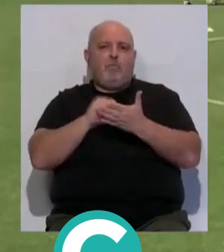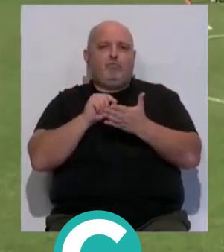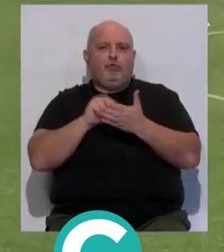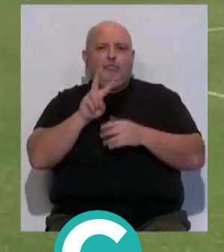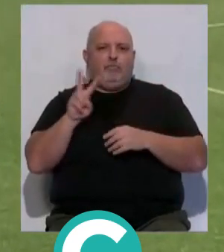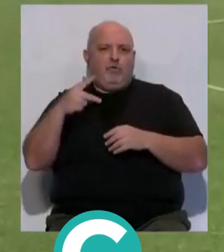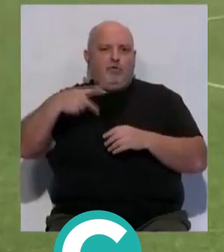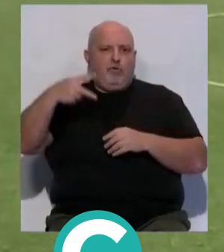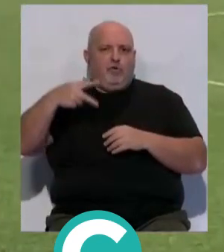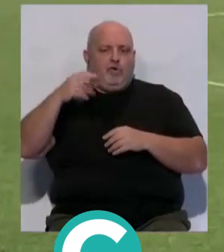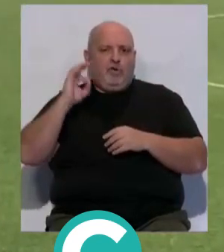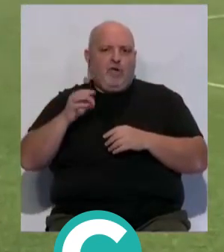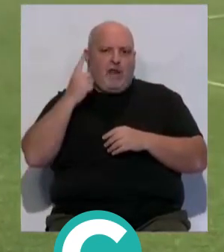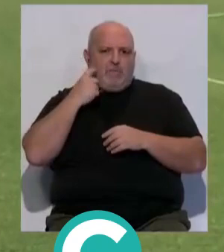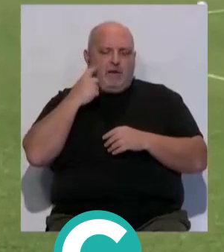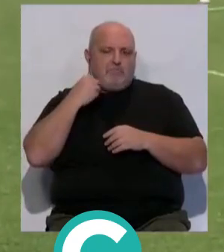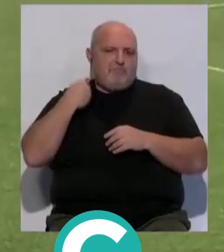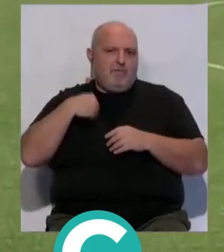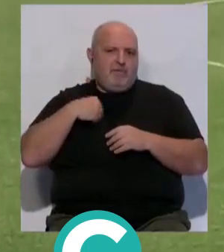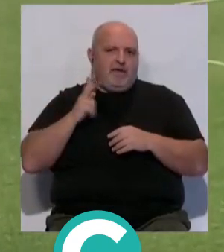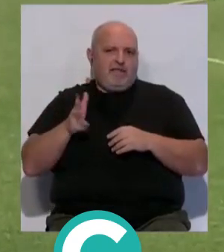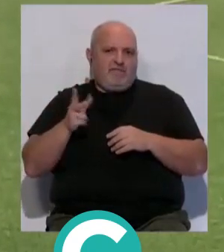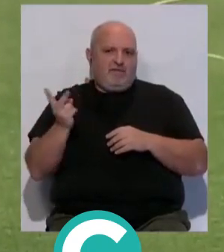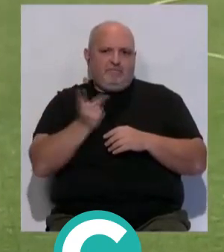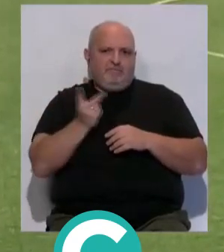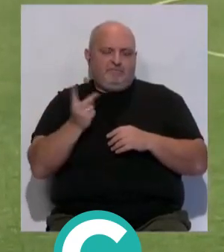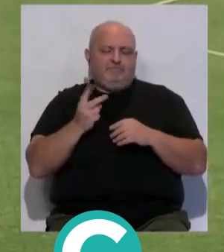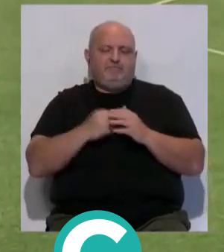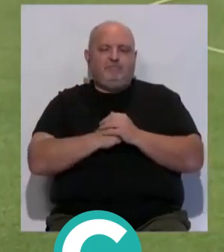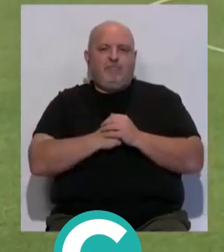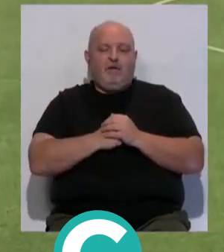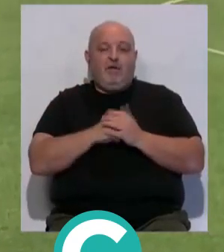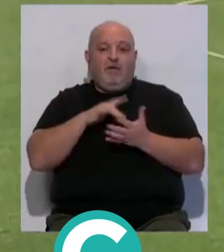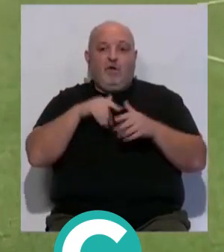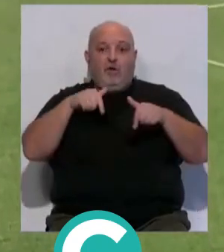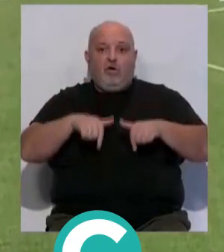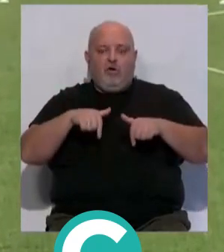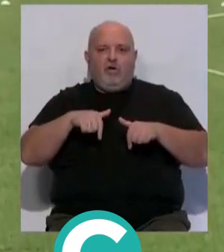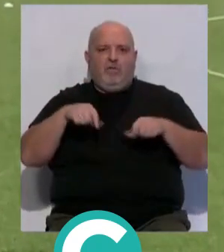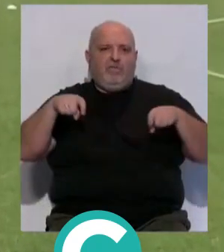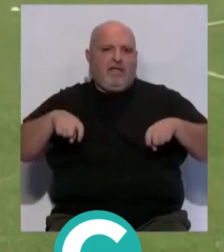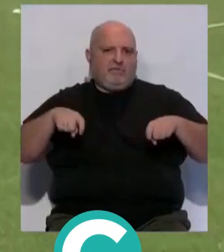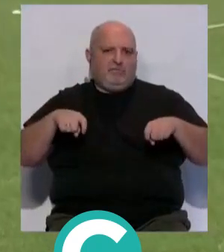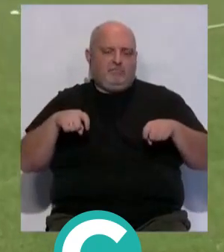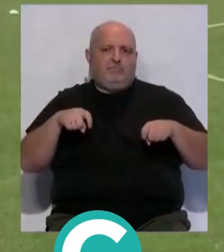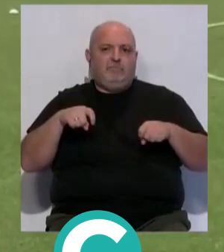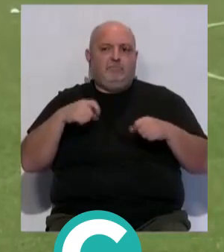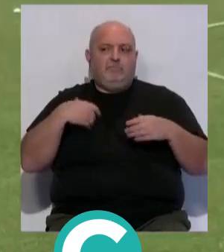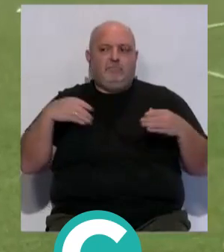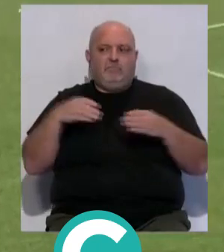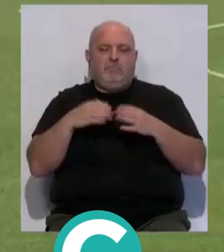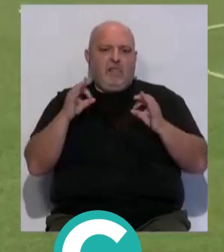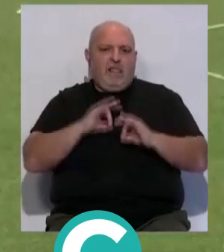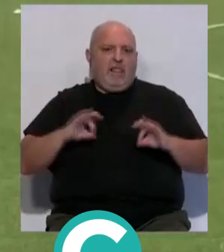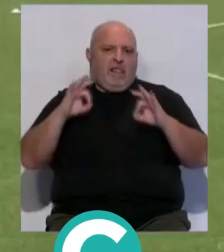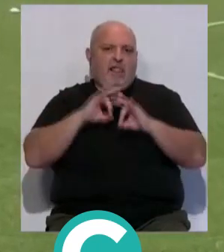22 puntos con el Almería y el propio Getafe que le preceden. En la jornada de hoy, el Cádiz ha descansado y la plantilla no ha